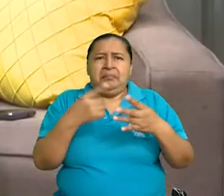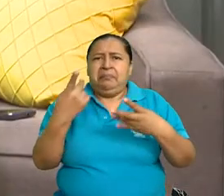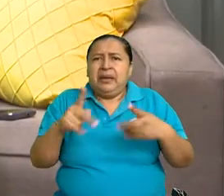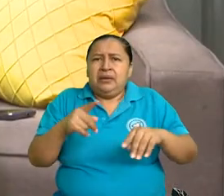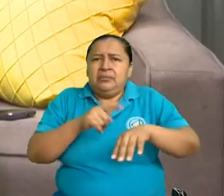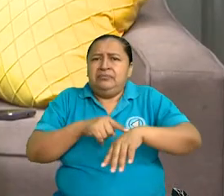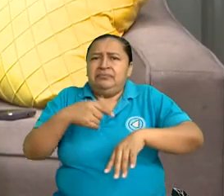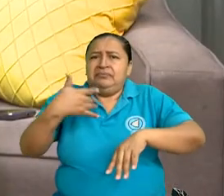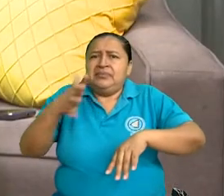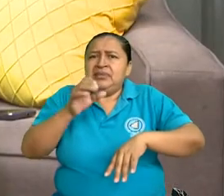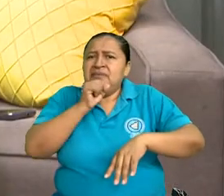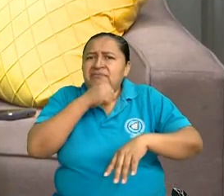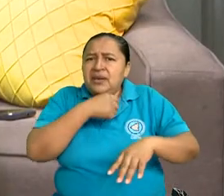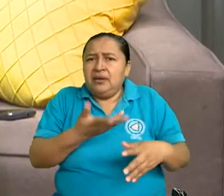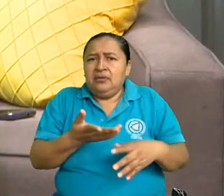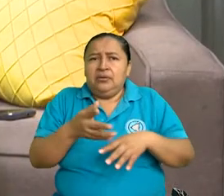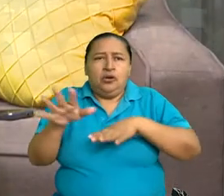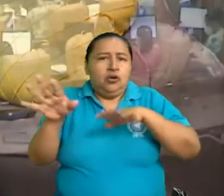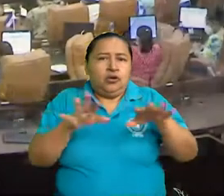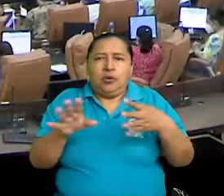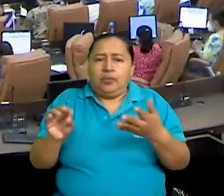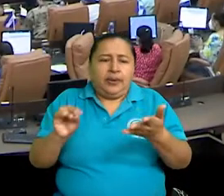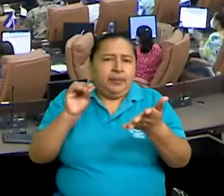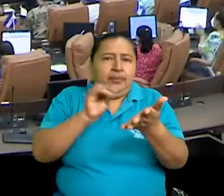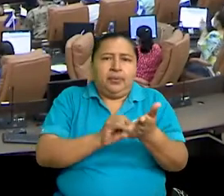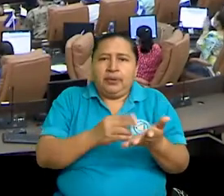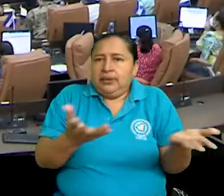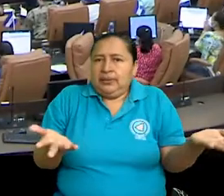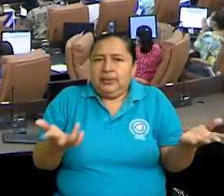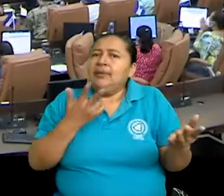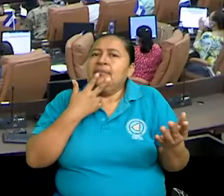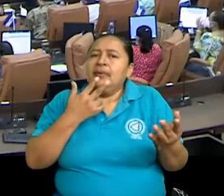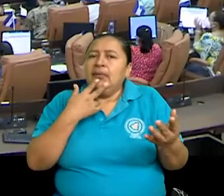están derogadas y que no se pueden citar, que no se pueden